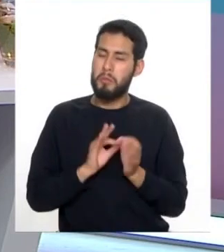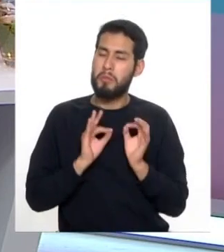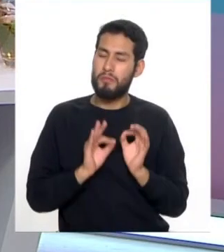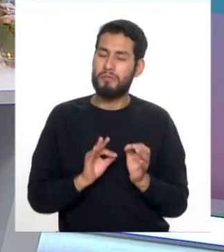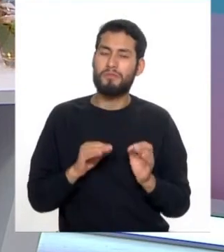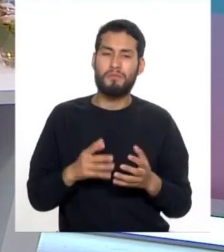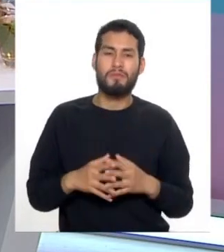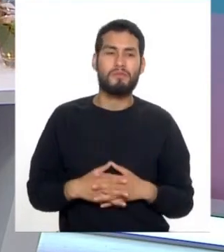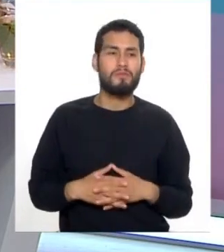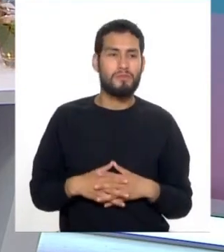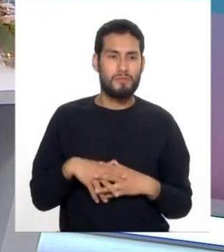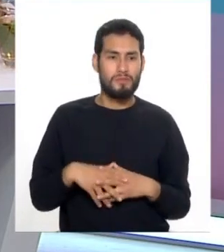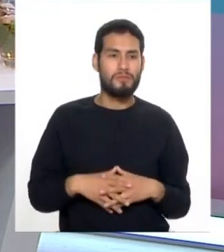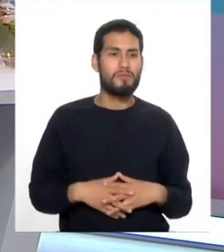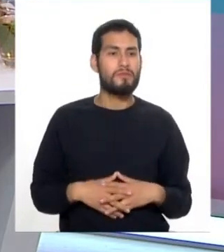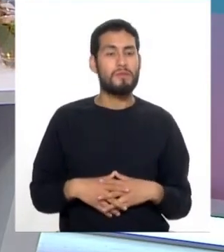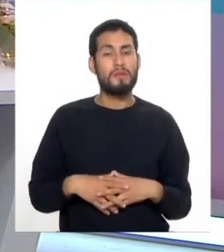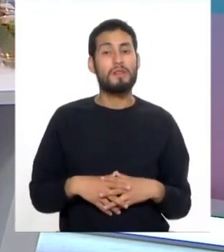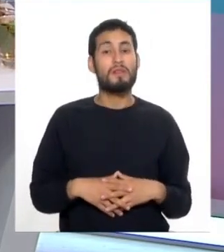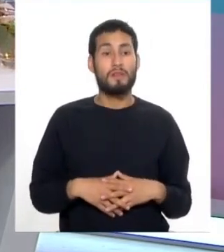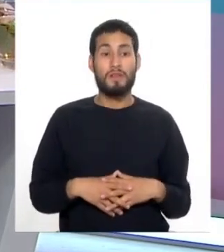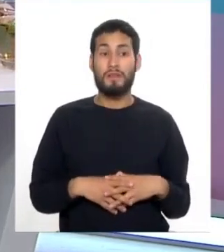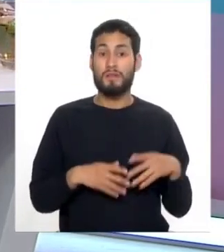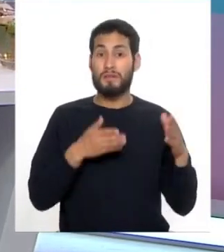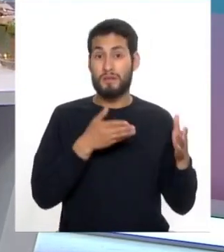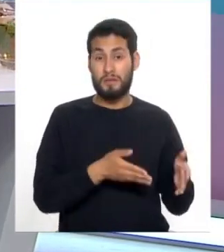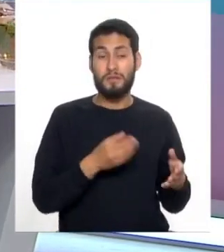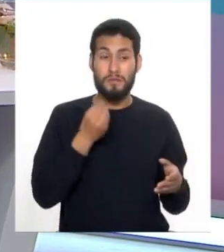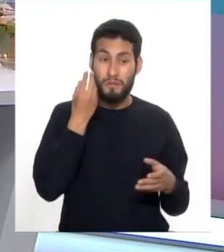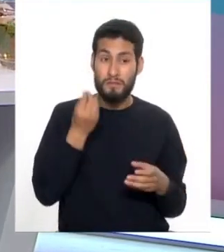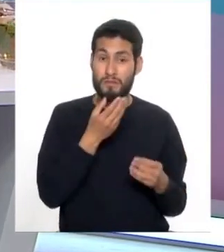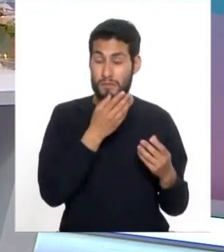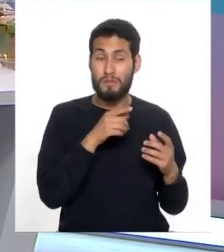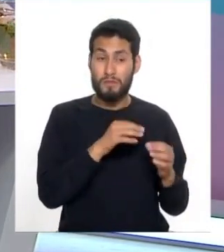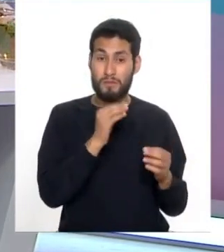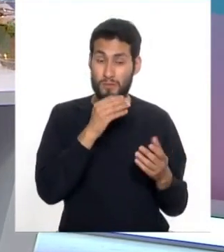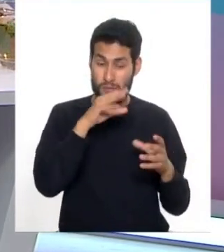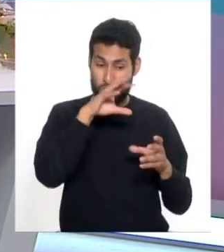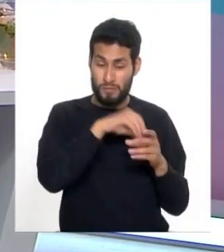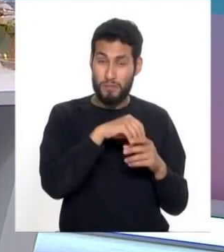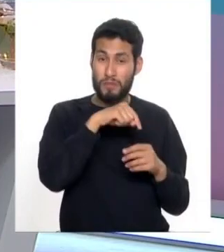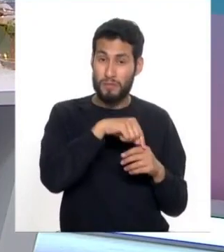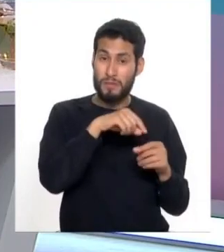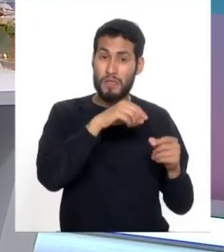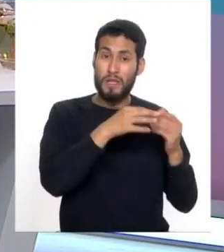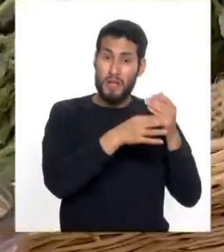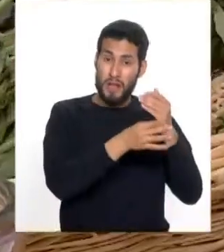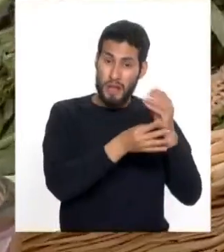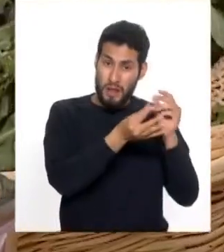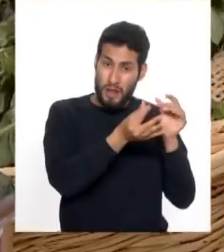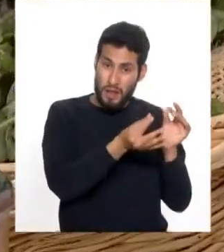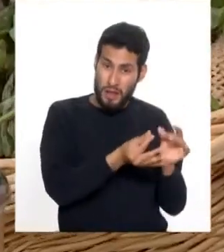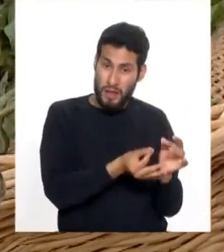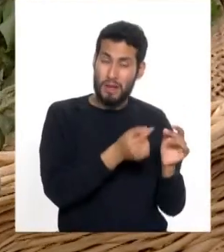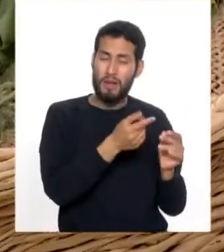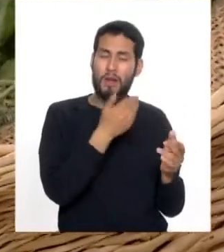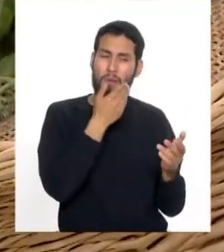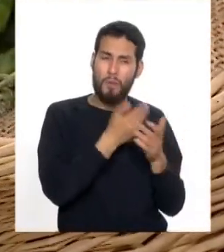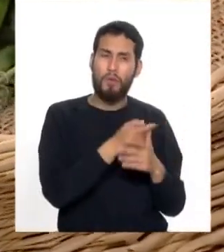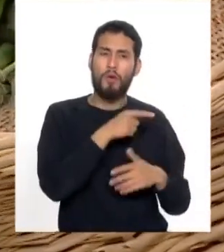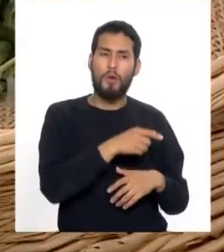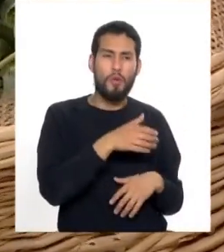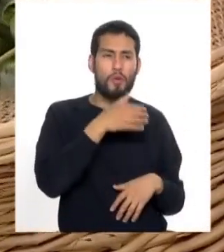episodio diarreico entonces estas plantas y sus aceites esenciales nos ayudan a